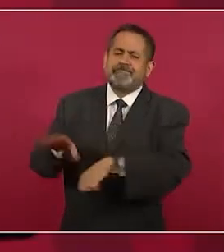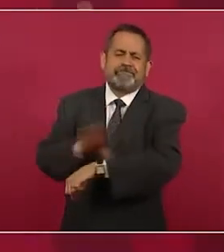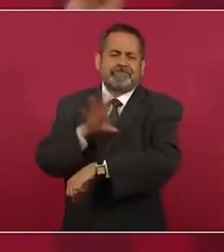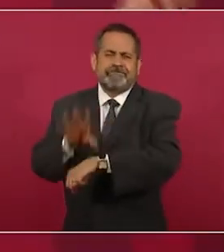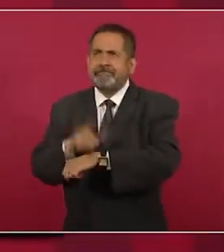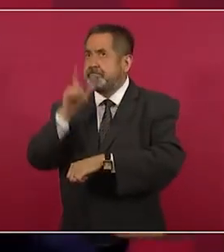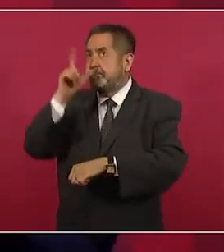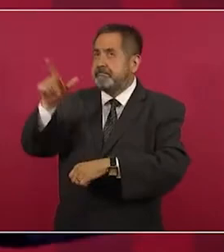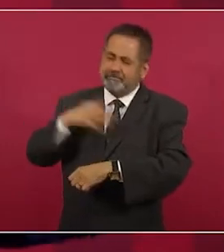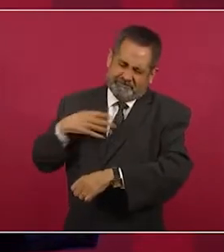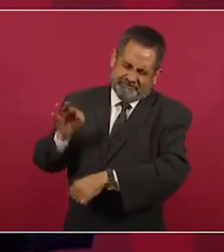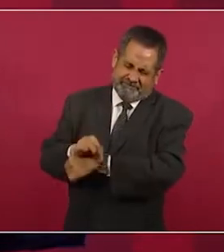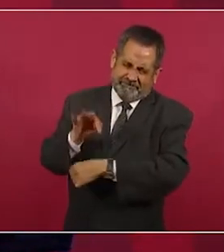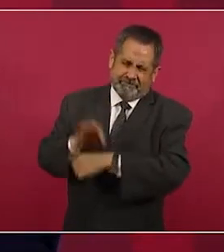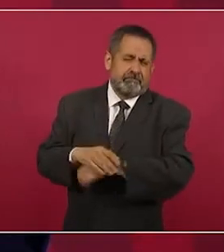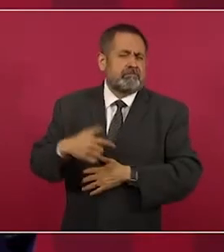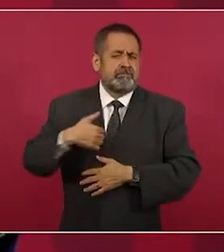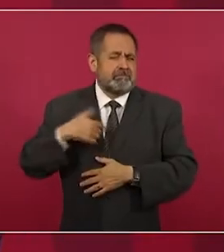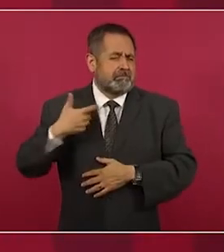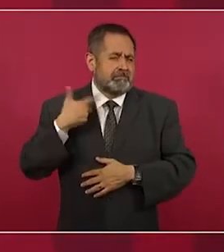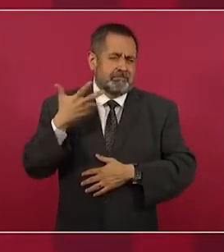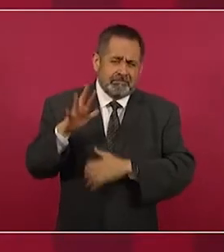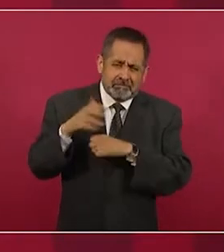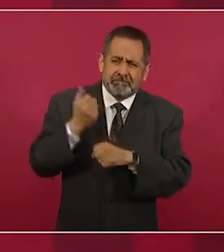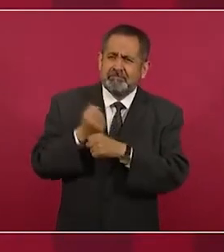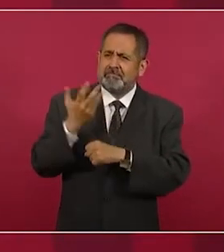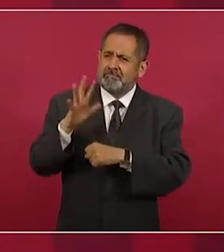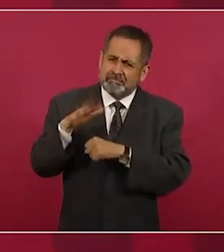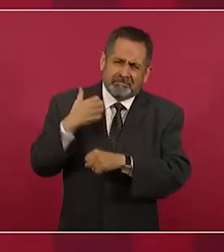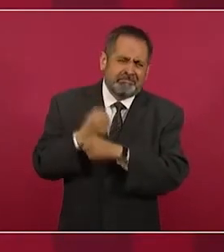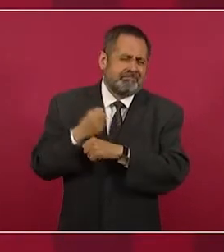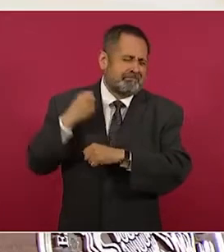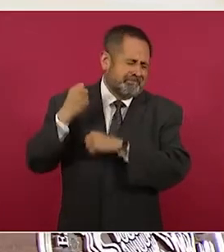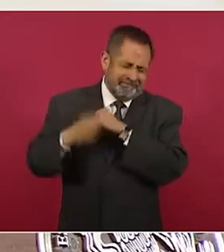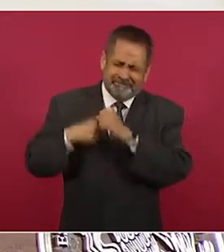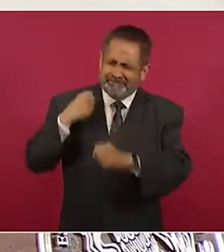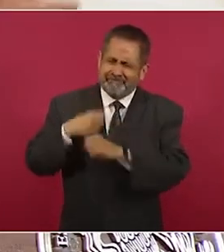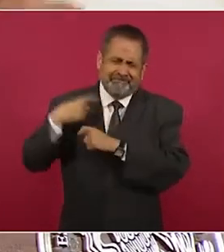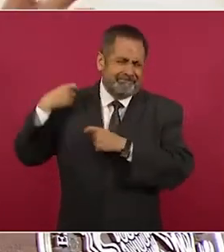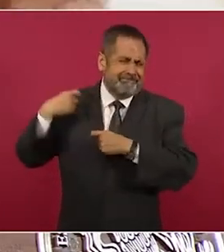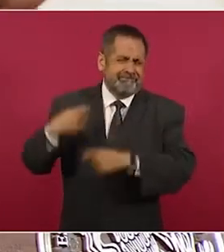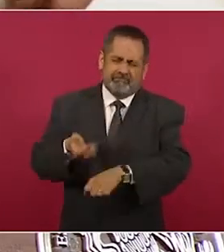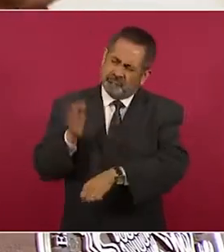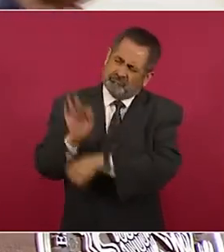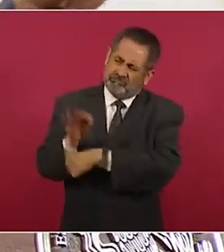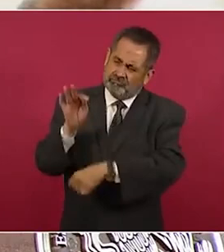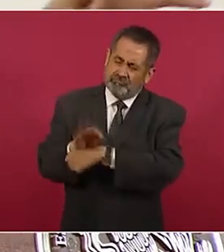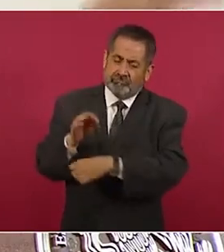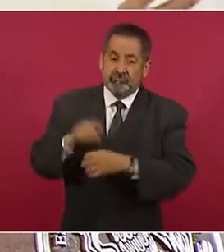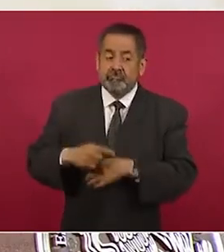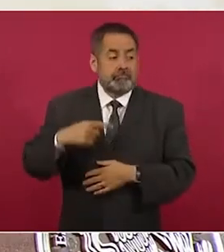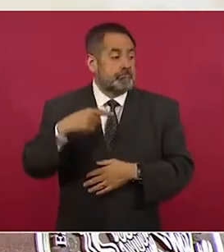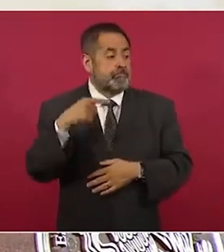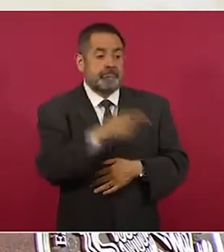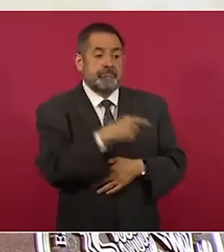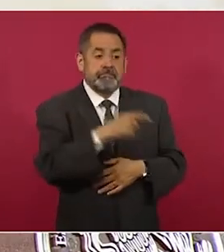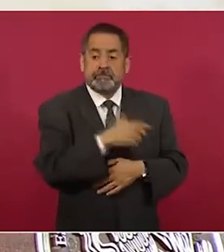Llevamos décadas, porque eso es lo que más ambicionan